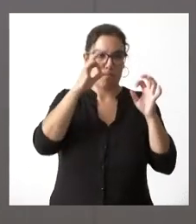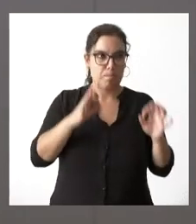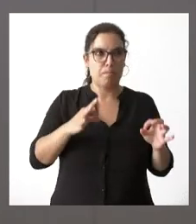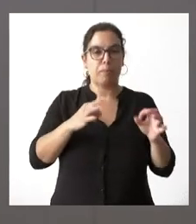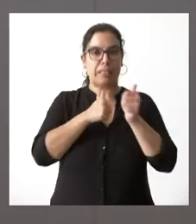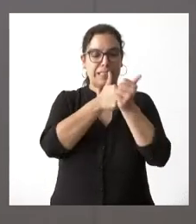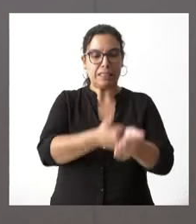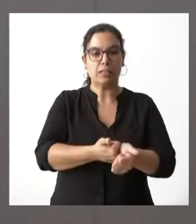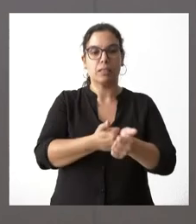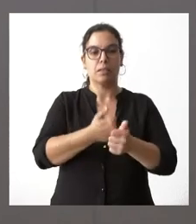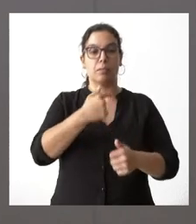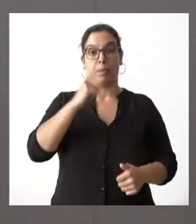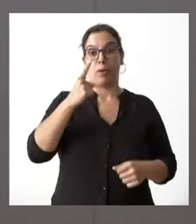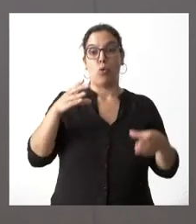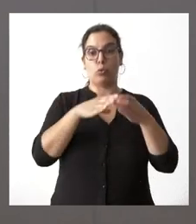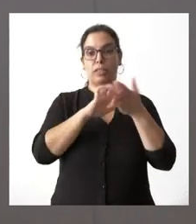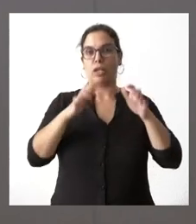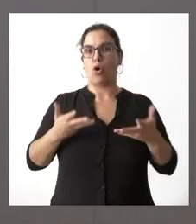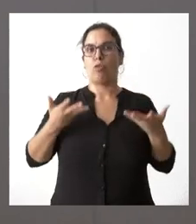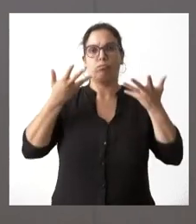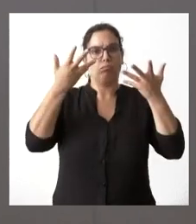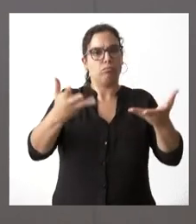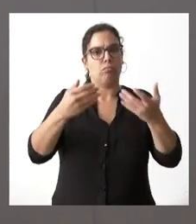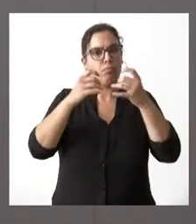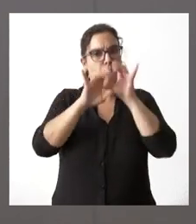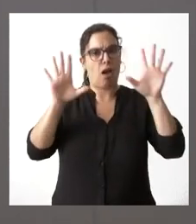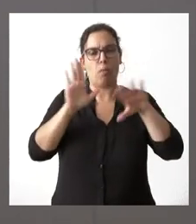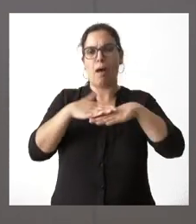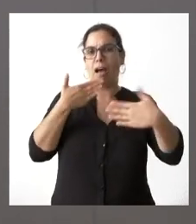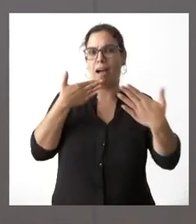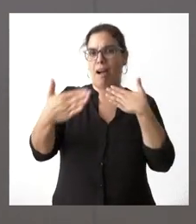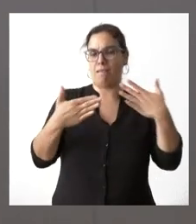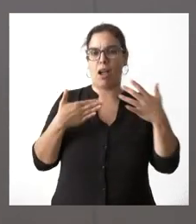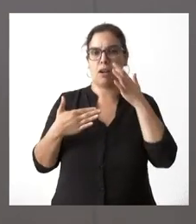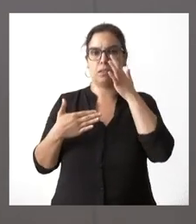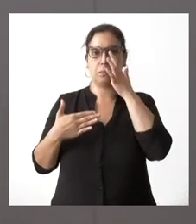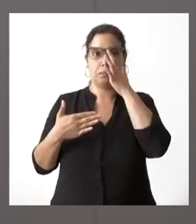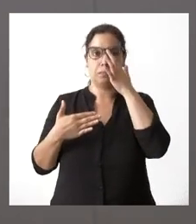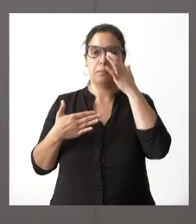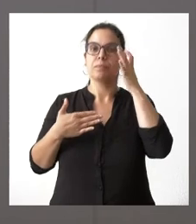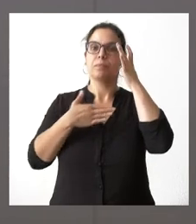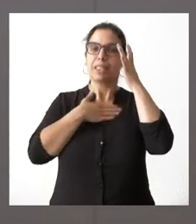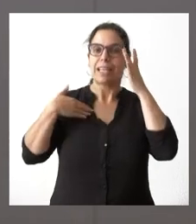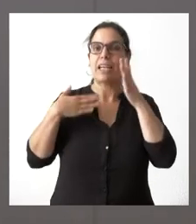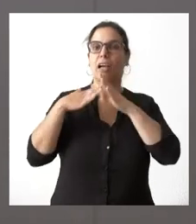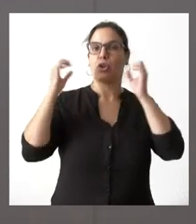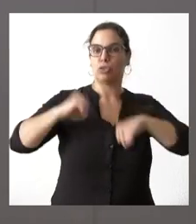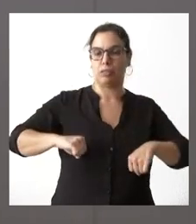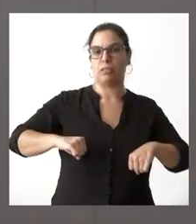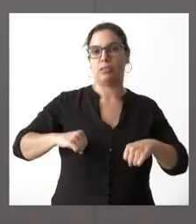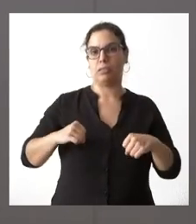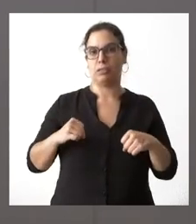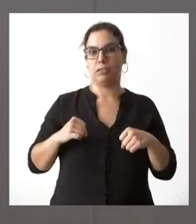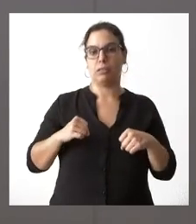existía clara voluntad de la Junta de Castilla y León de dialogar clara voluntad de alcanzar acuerdos de convocar a seis